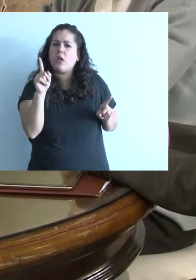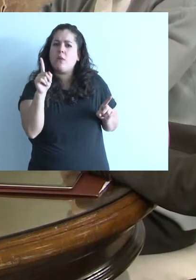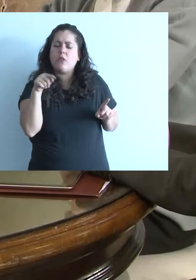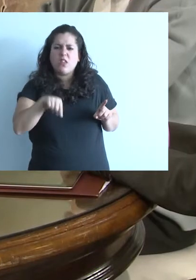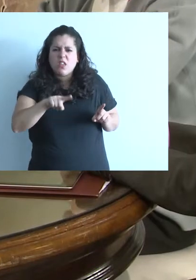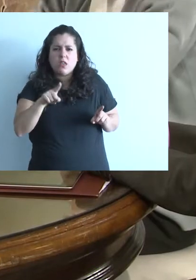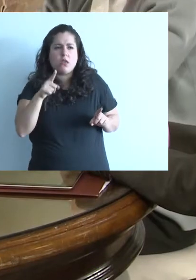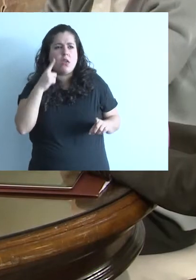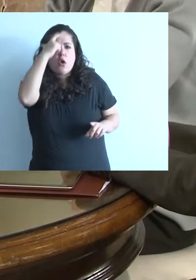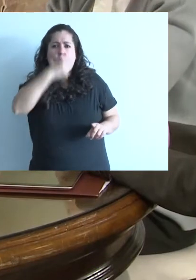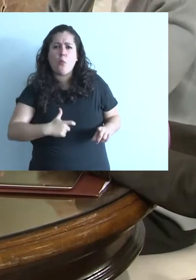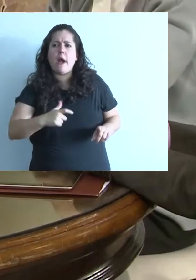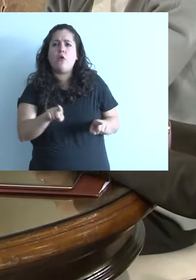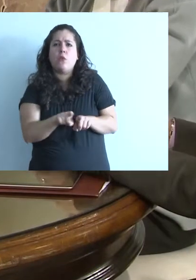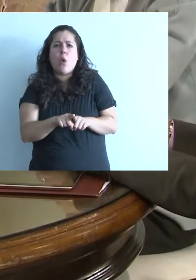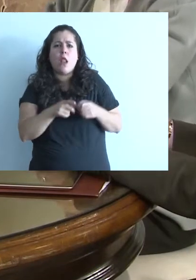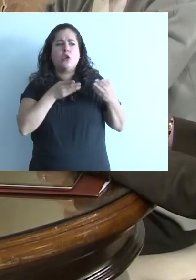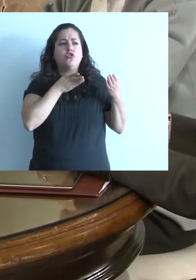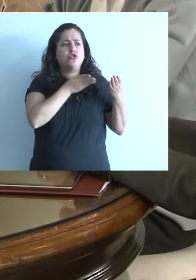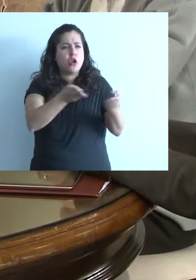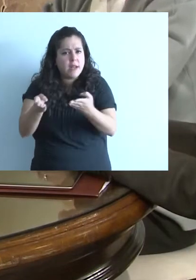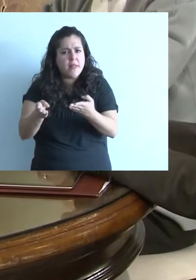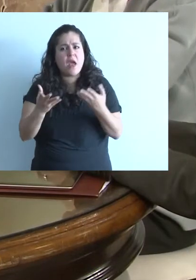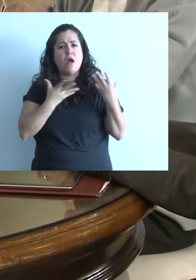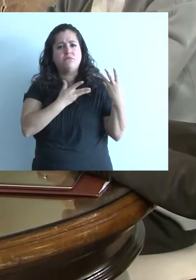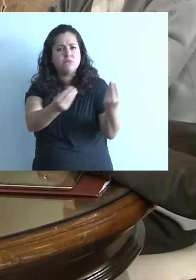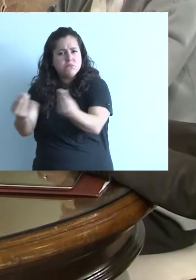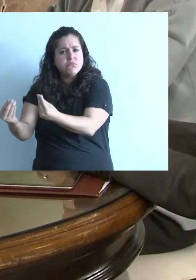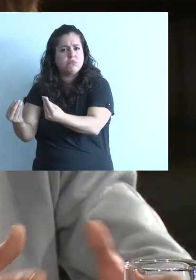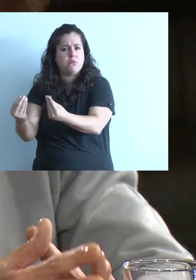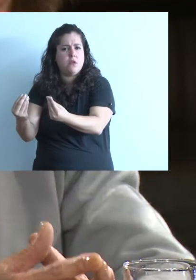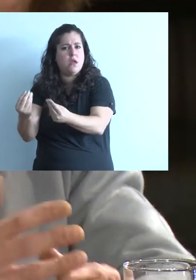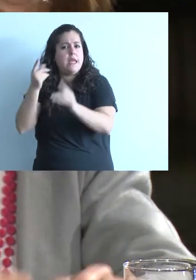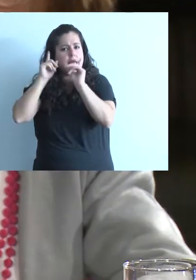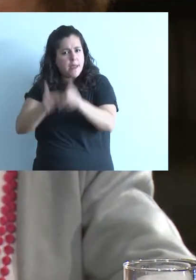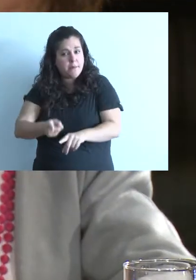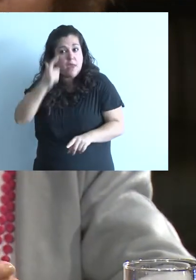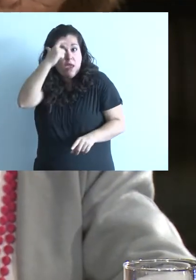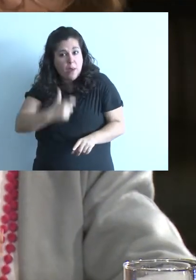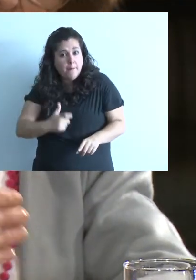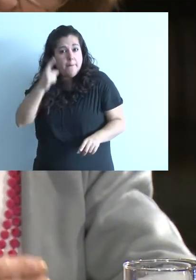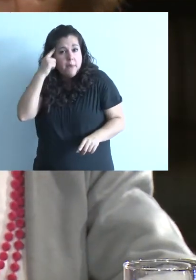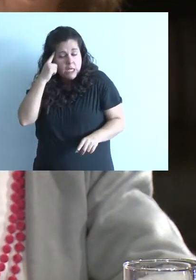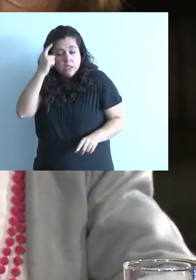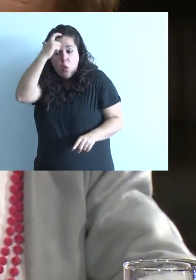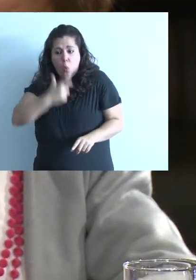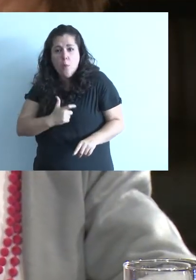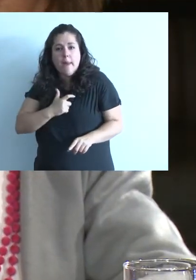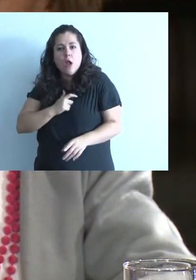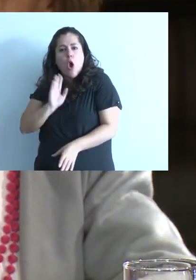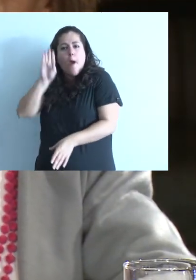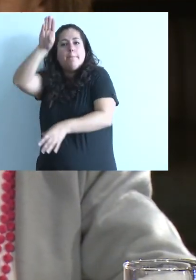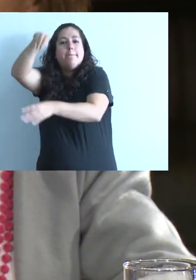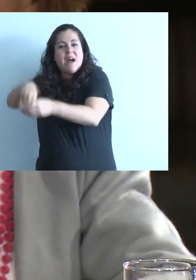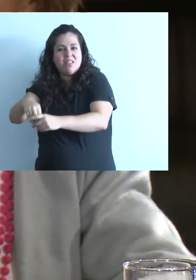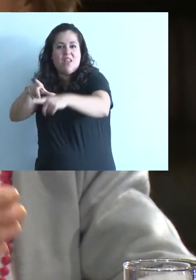comunitarias, están regidas por valores de solidaridad, cooperación, reciprocidad. Y al mismo tiempo, que los seres humanos